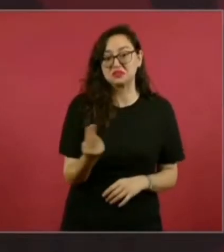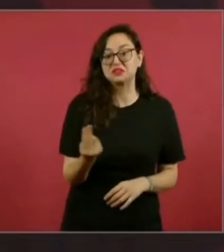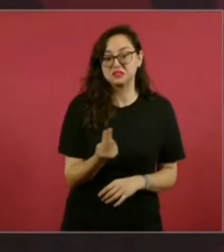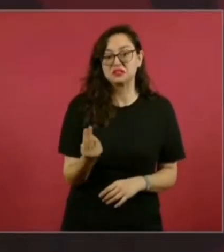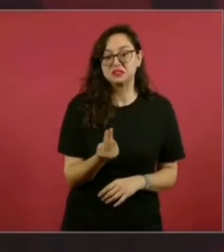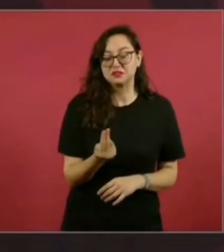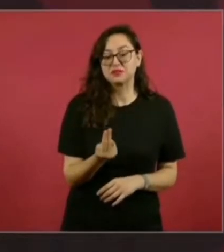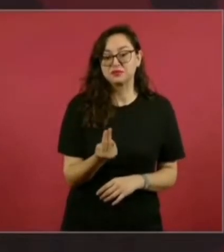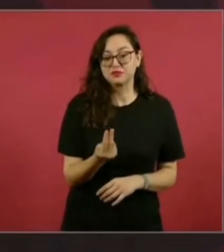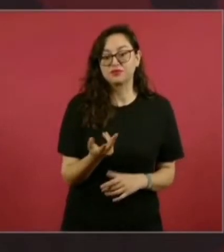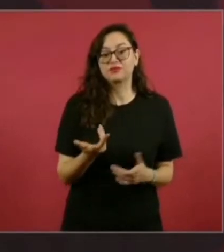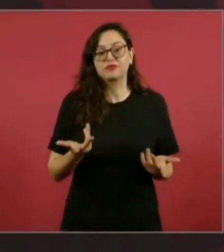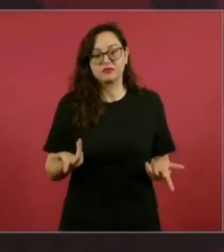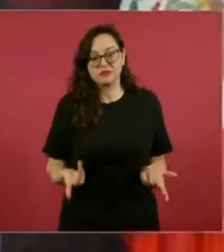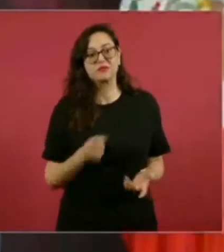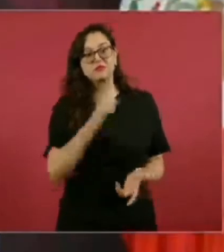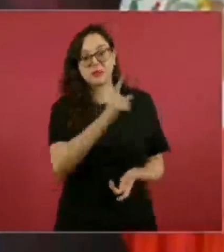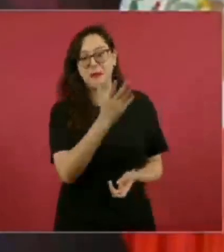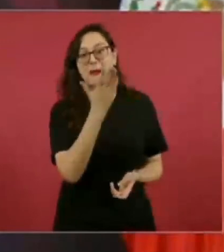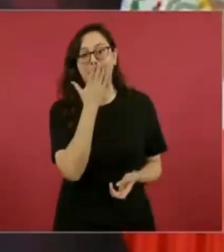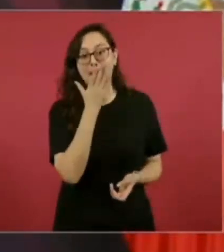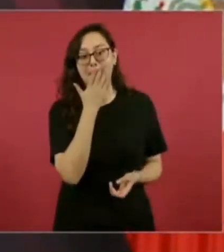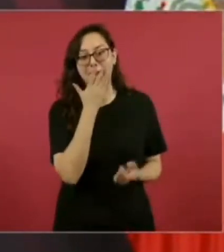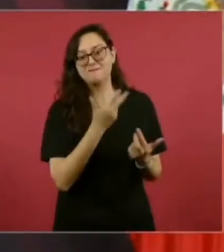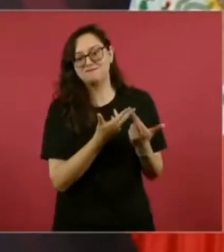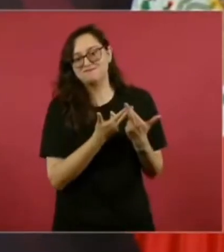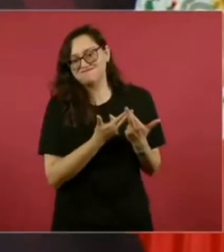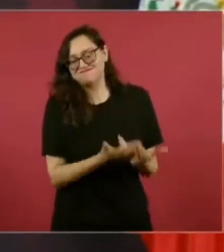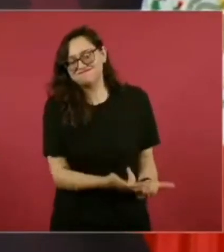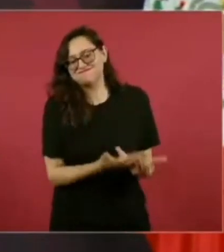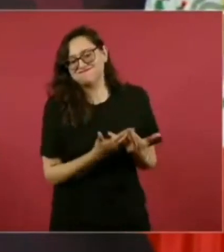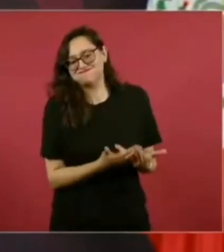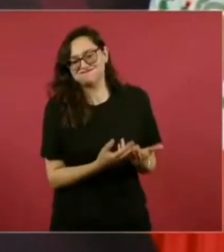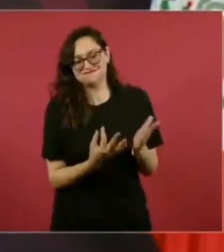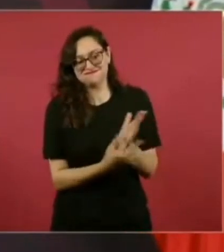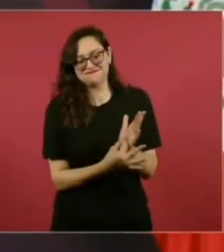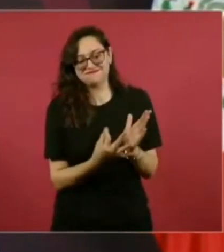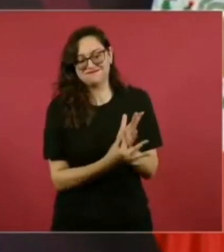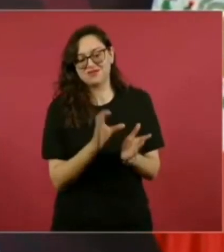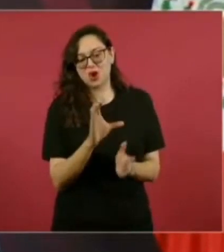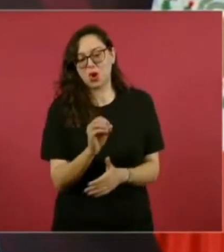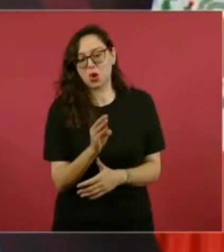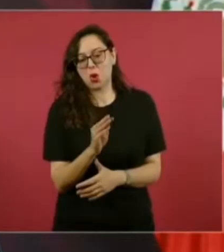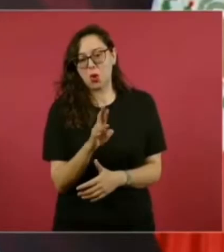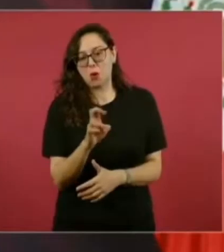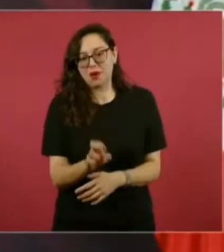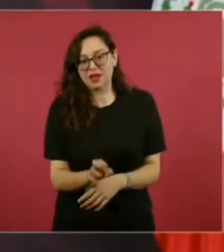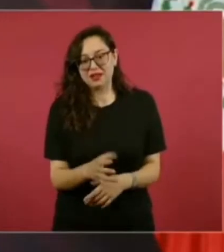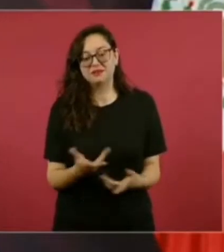potencial eléctrico, tiene el litio,